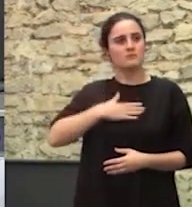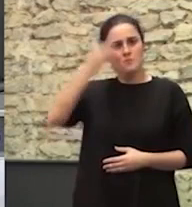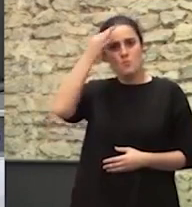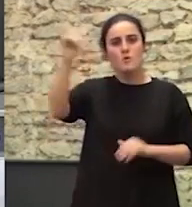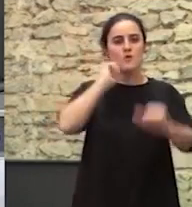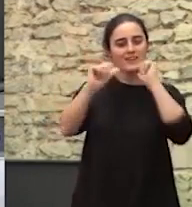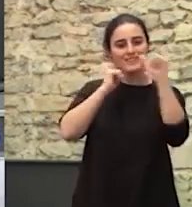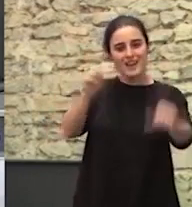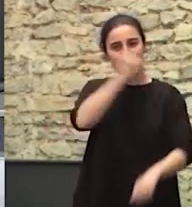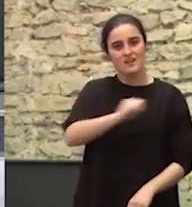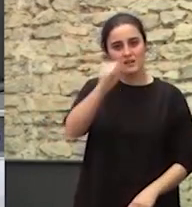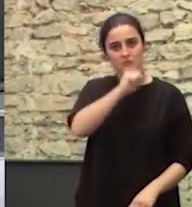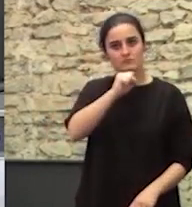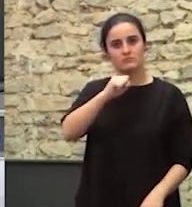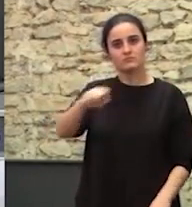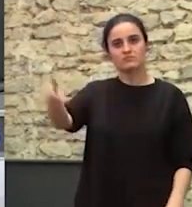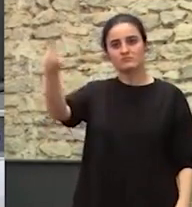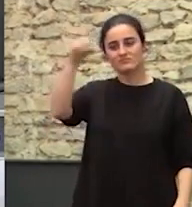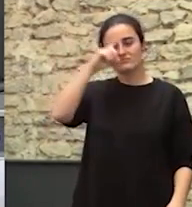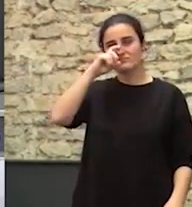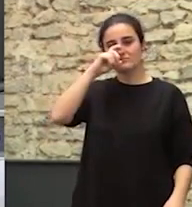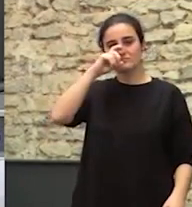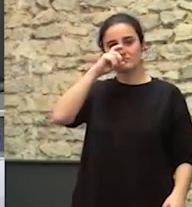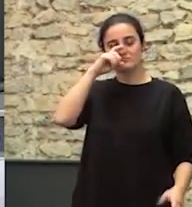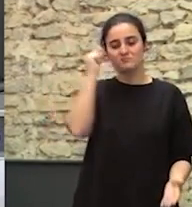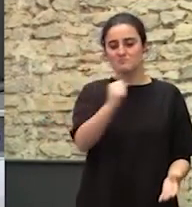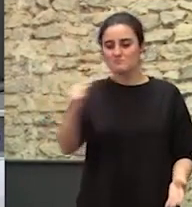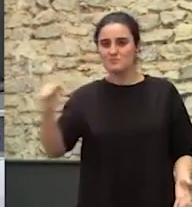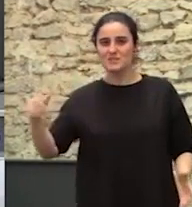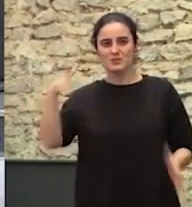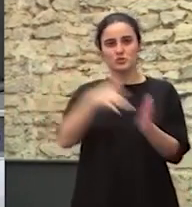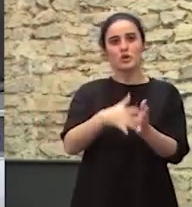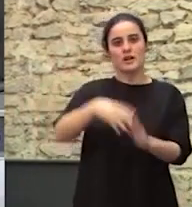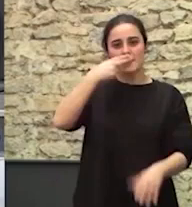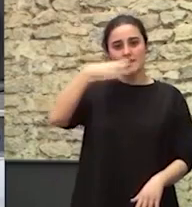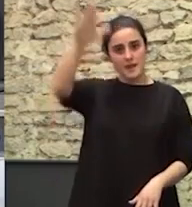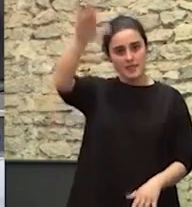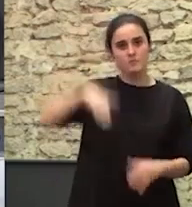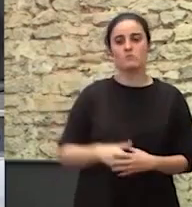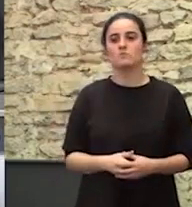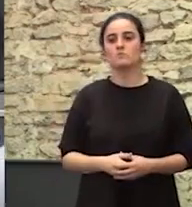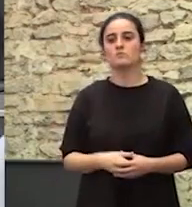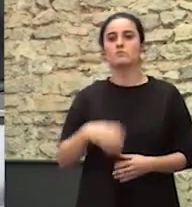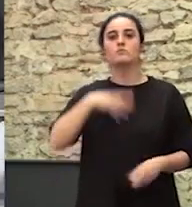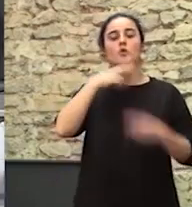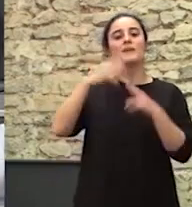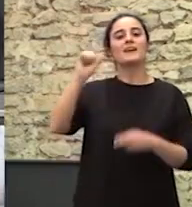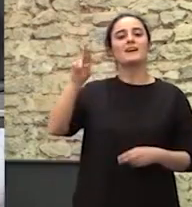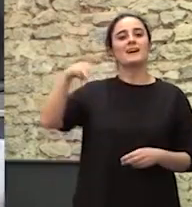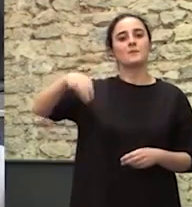pueblo gitano Recordando a las víctimas del holocausto nazi Me llamo Carmen